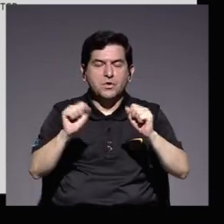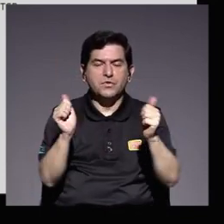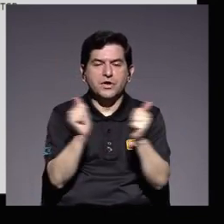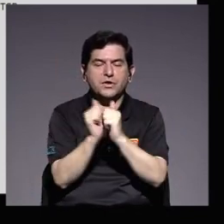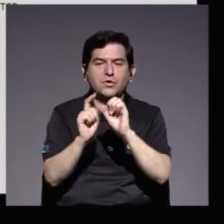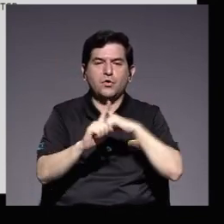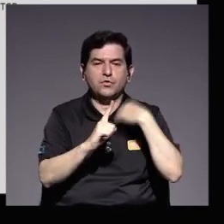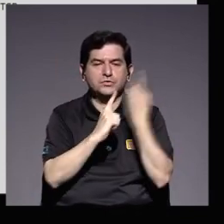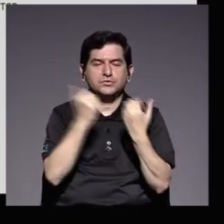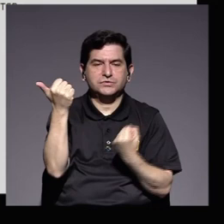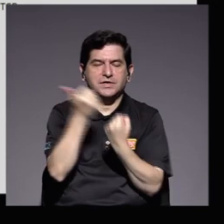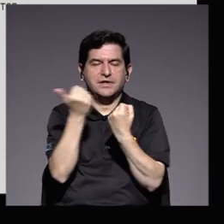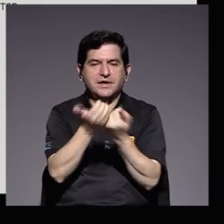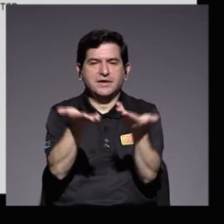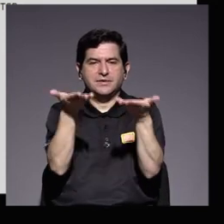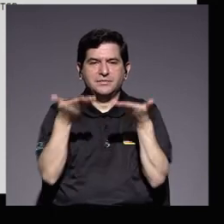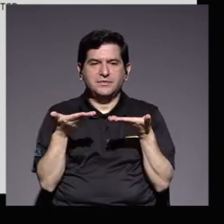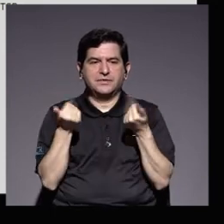sociedad que la apoya